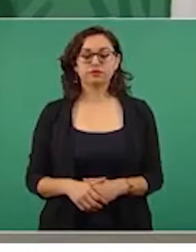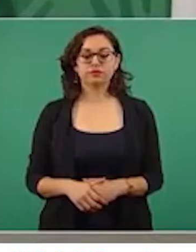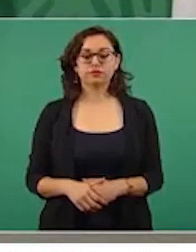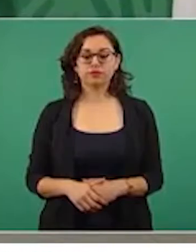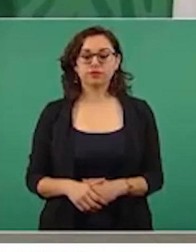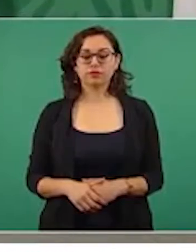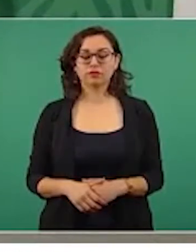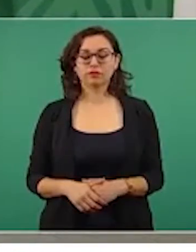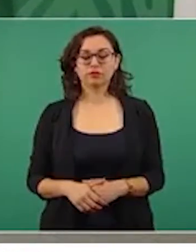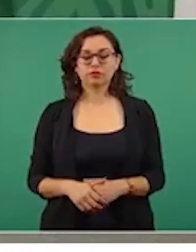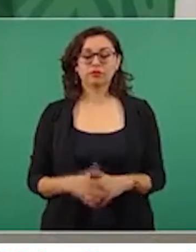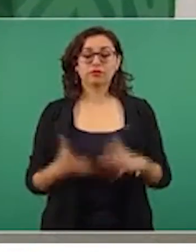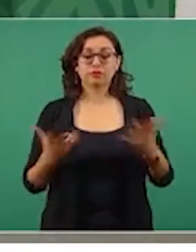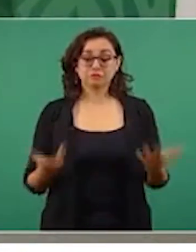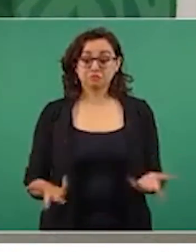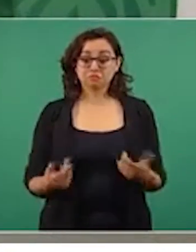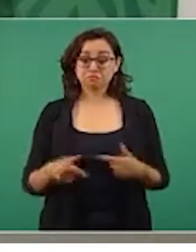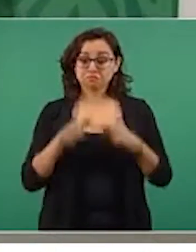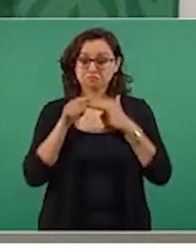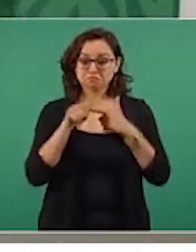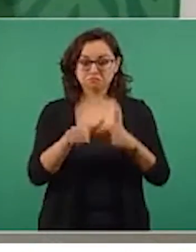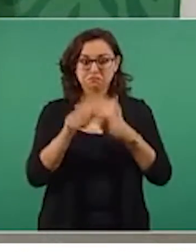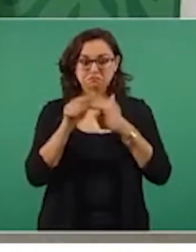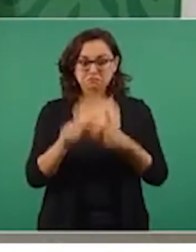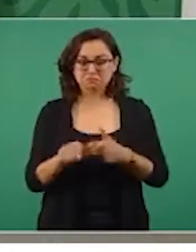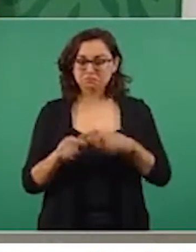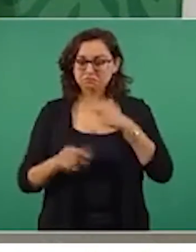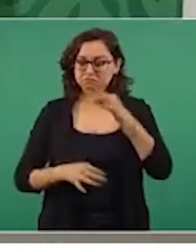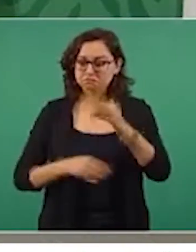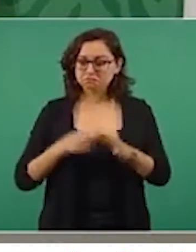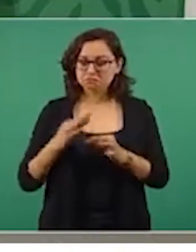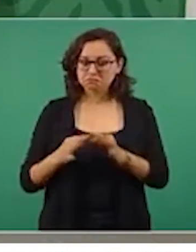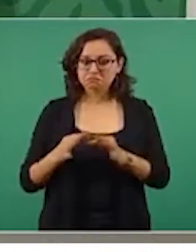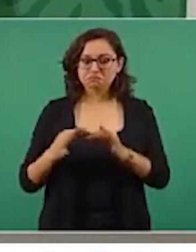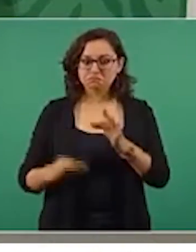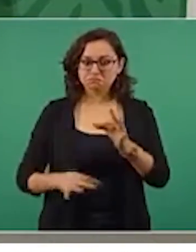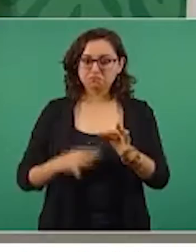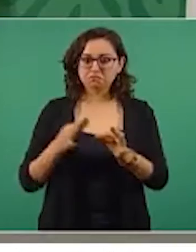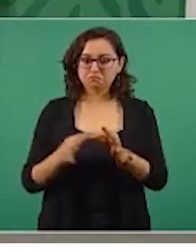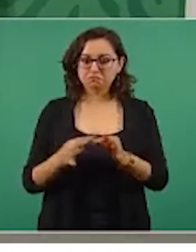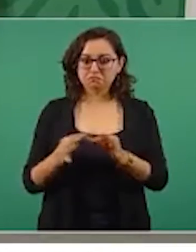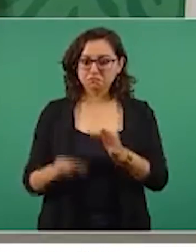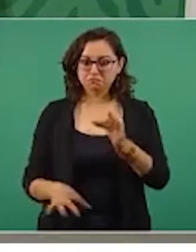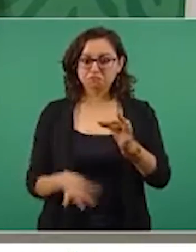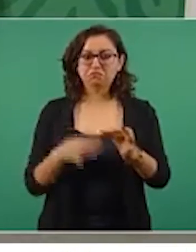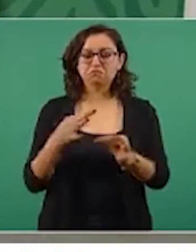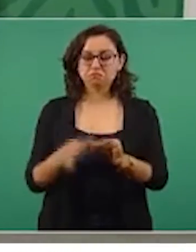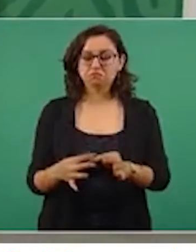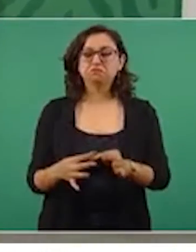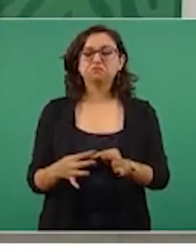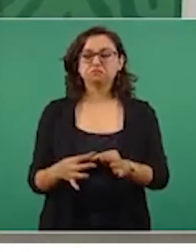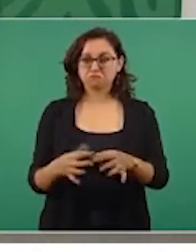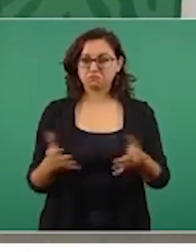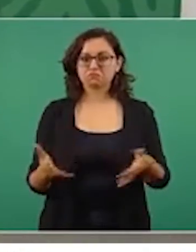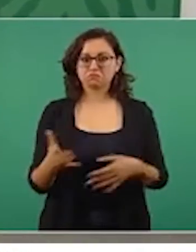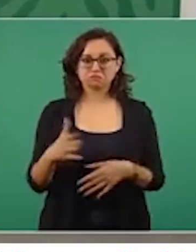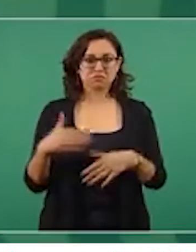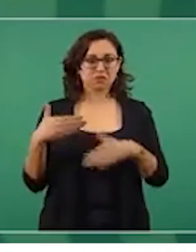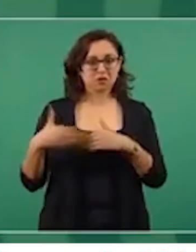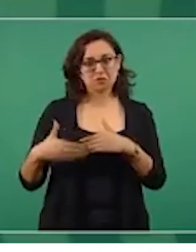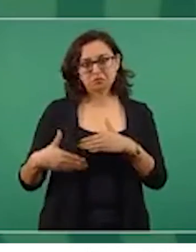Si seguimos como vamos, se va a cumplir el que en octubre